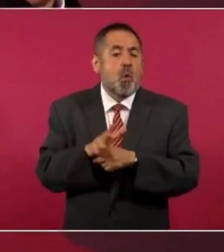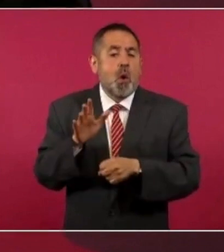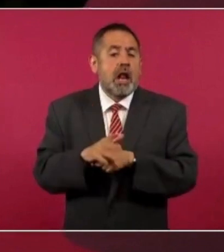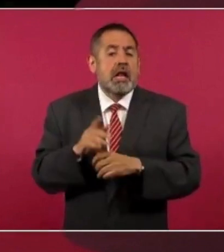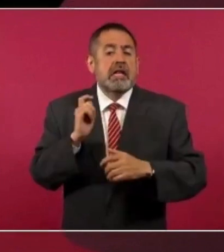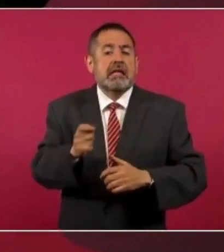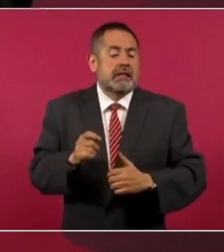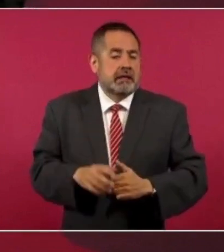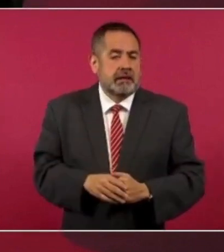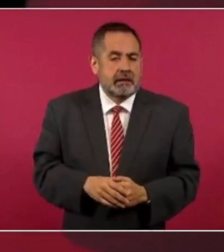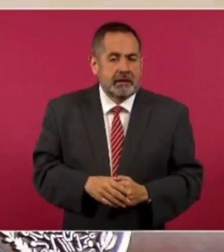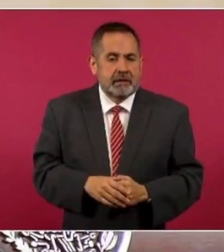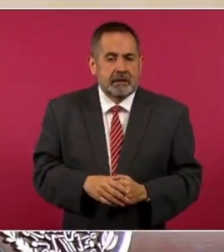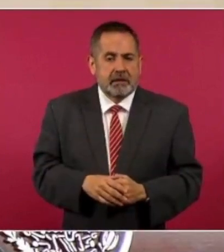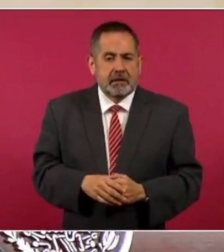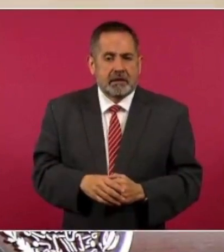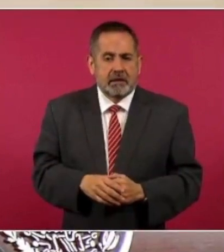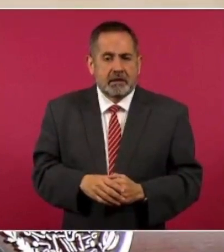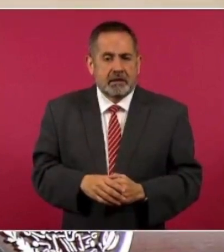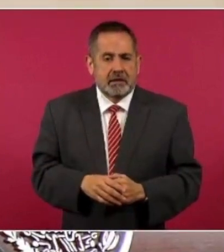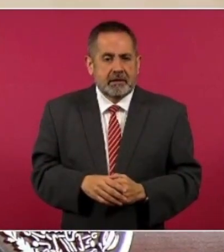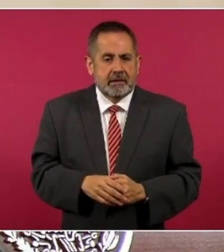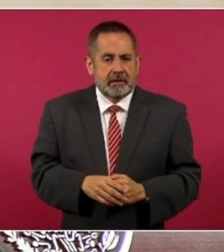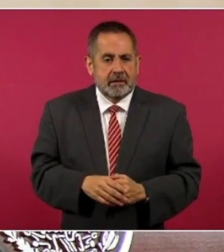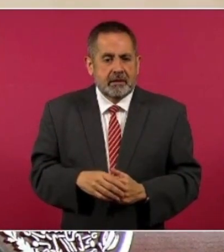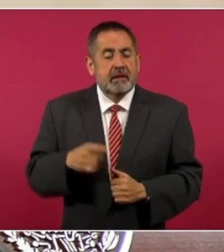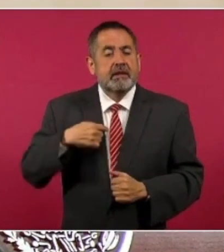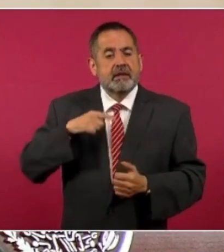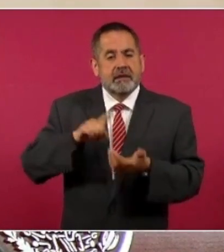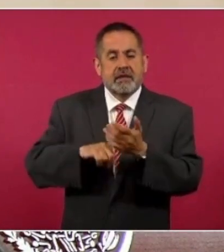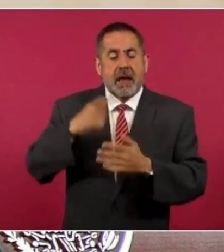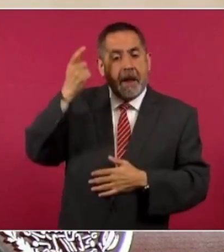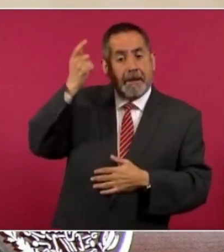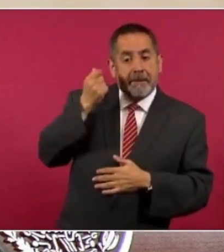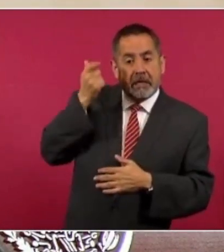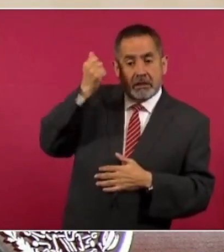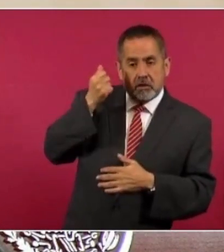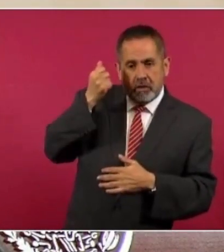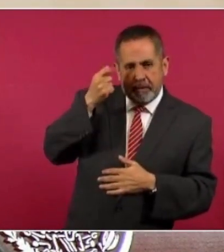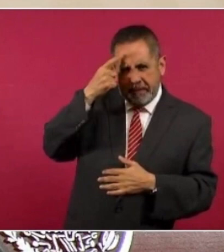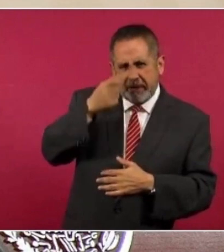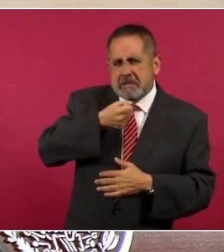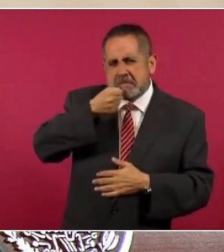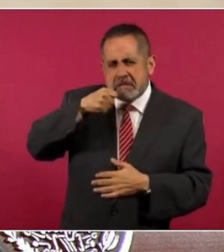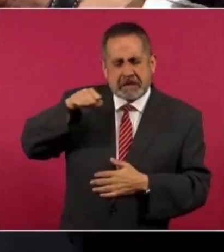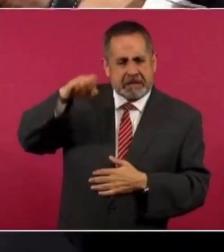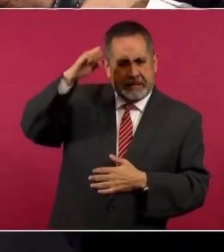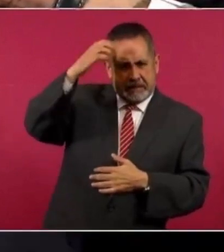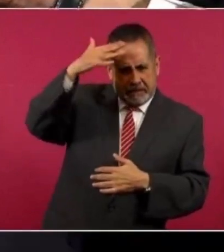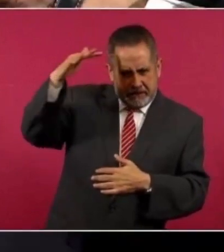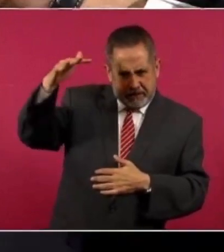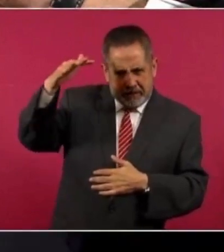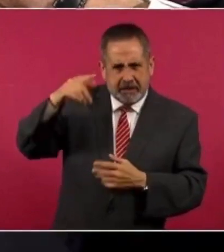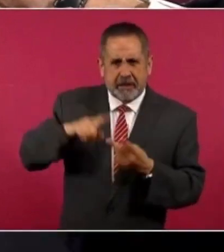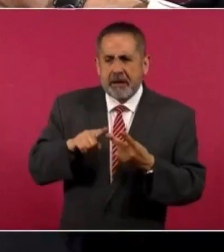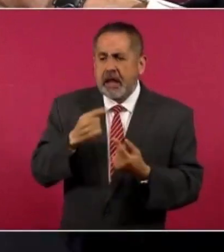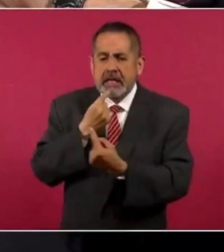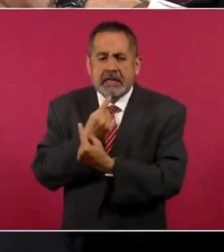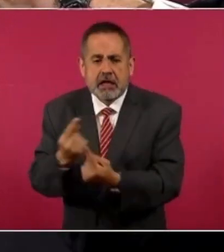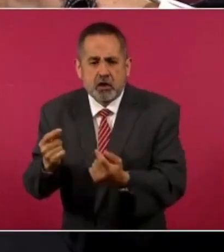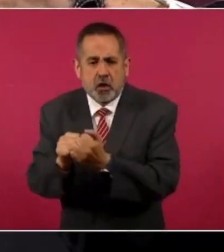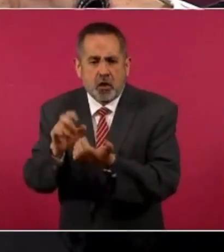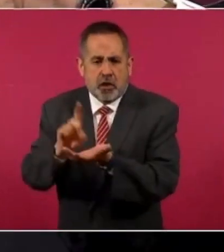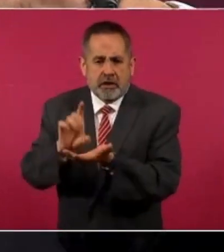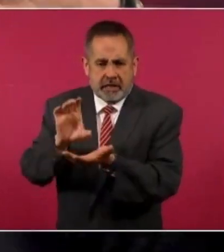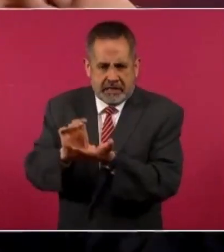el que logramos que la pensión a los adultos mayores, la pensión a niñas, a niños